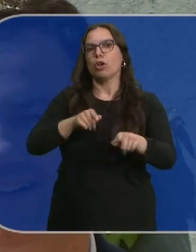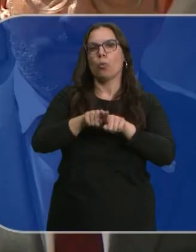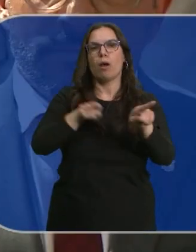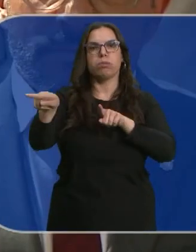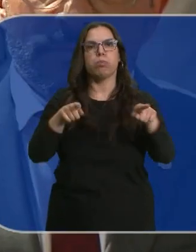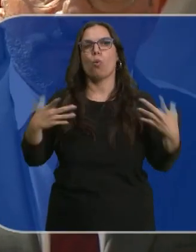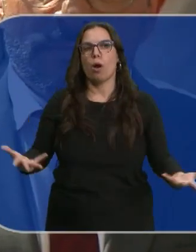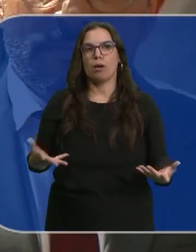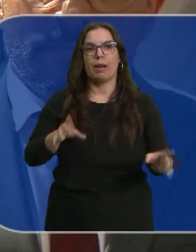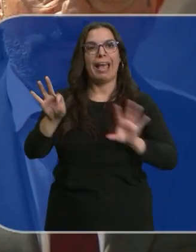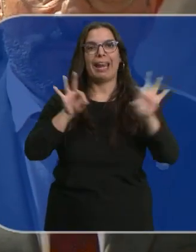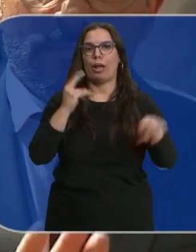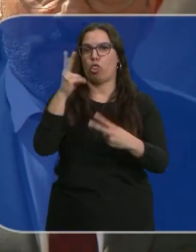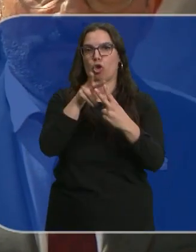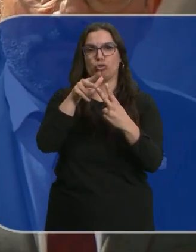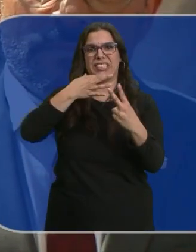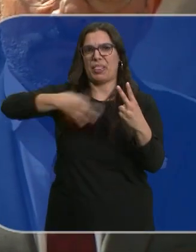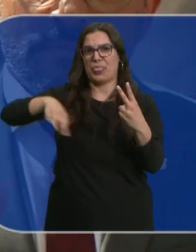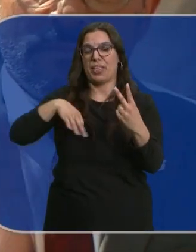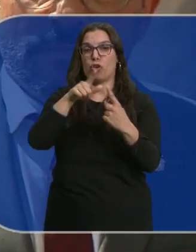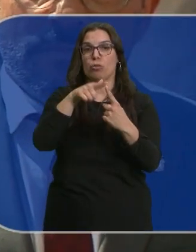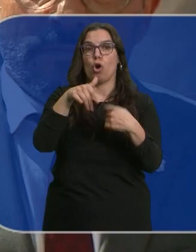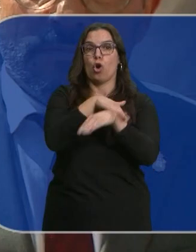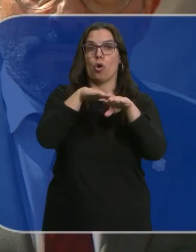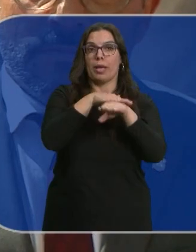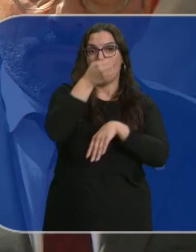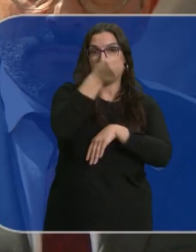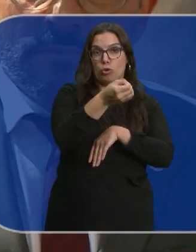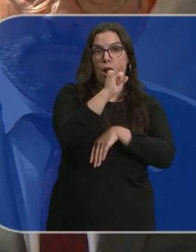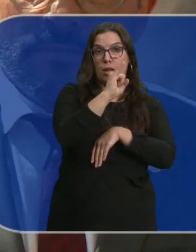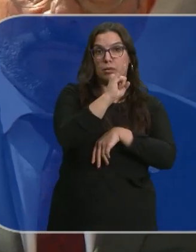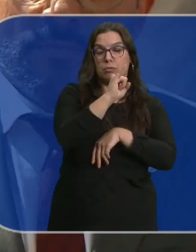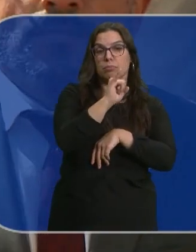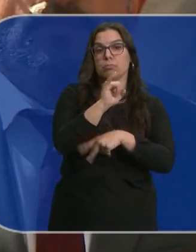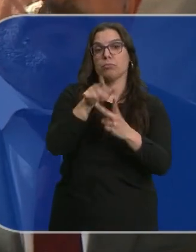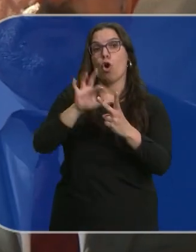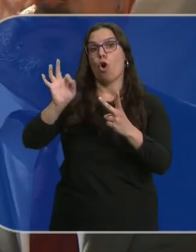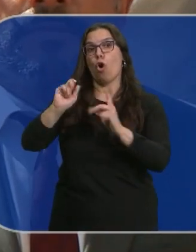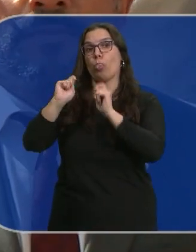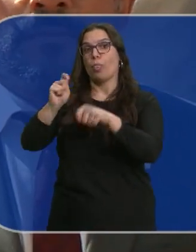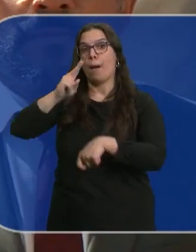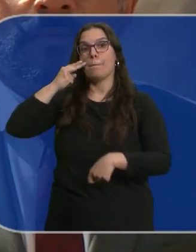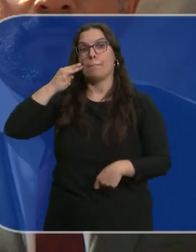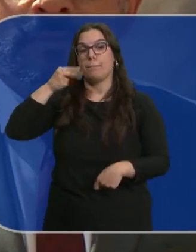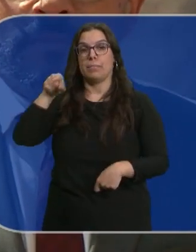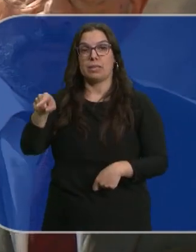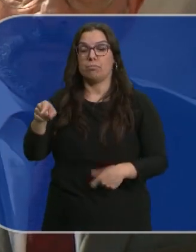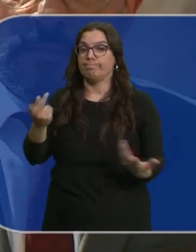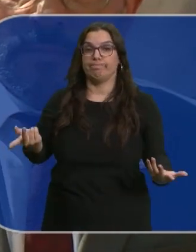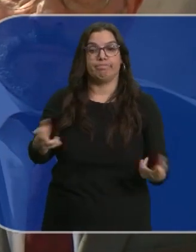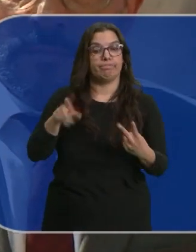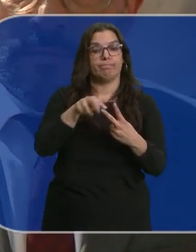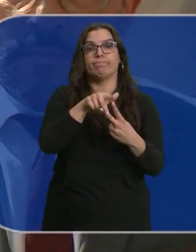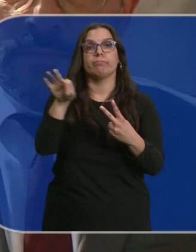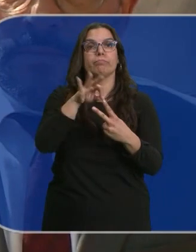dualidad. Solo hay dos opciones muy sencillas. O hay un gobierno del Partido Socialista o es vicepresidente el señor Abascal. Por eso